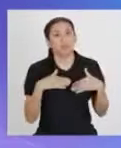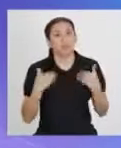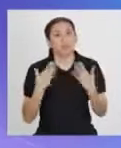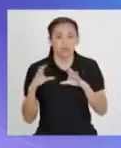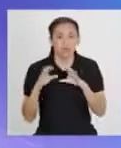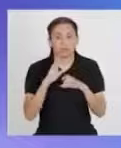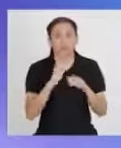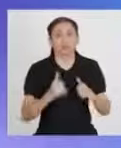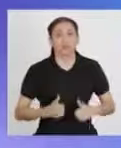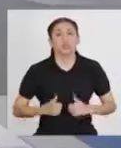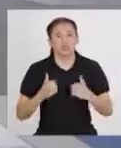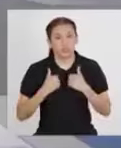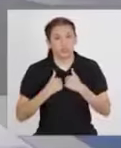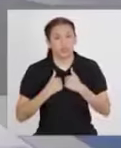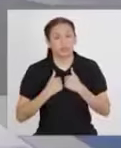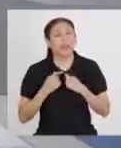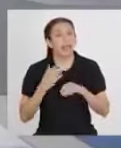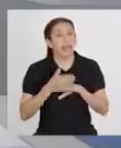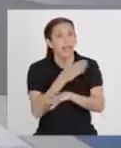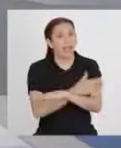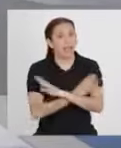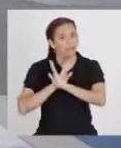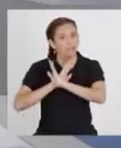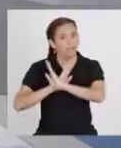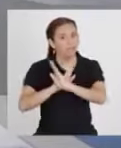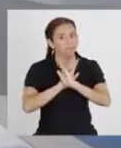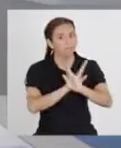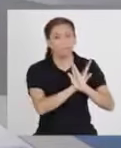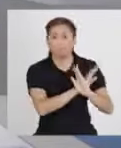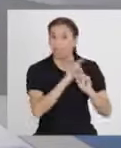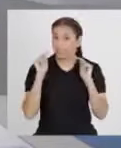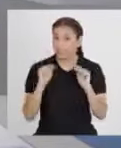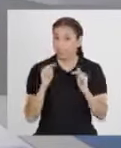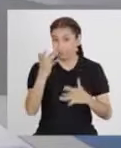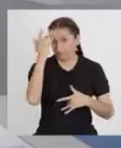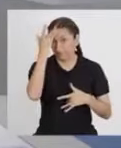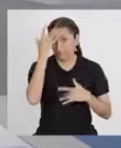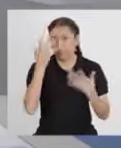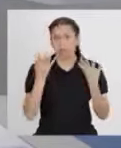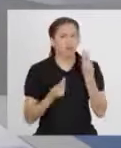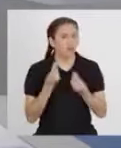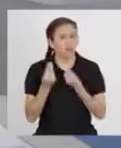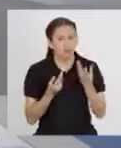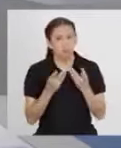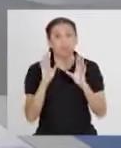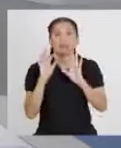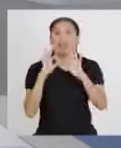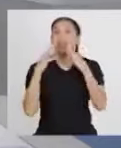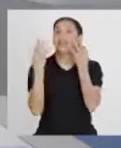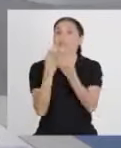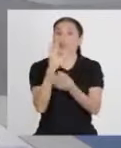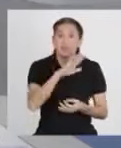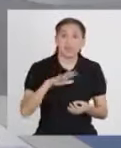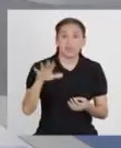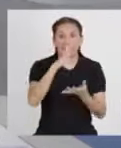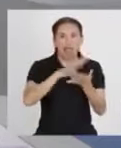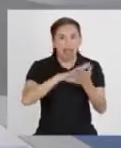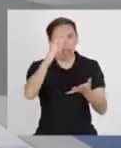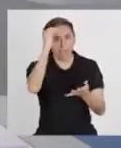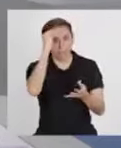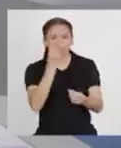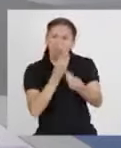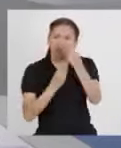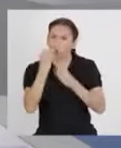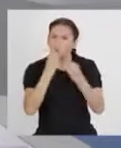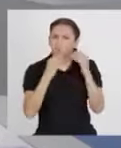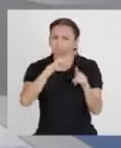que puedan hacer en su vida. Prevenir esta enfermedad se logrará haciendo que las familias aprendan